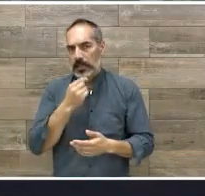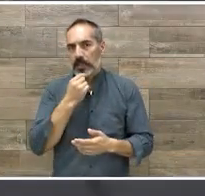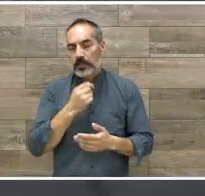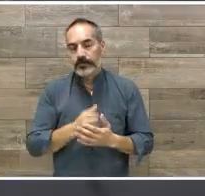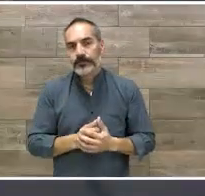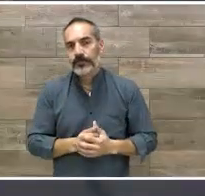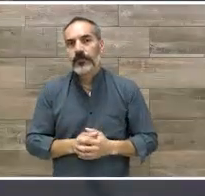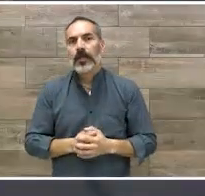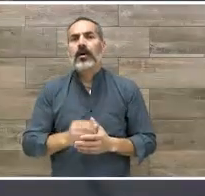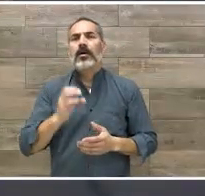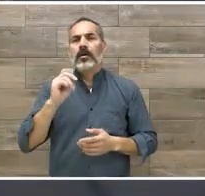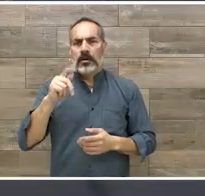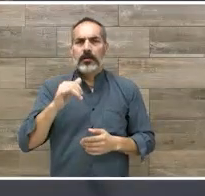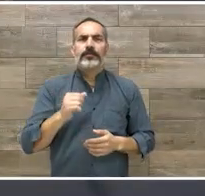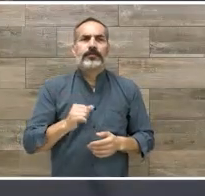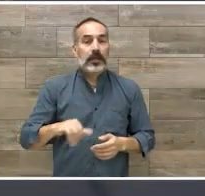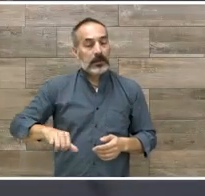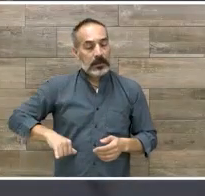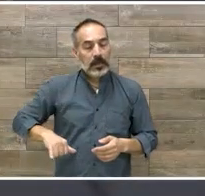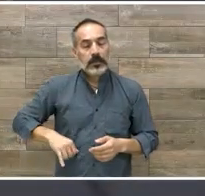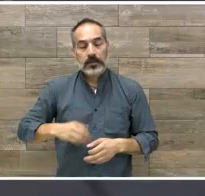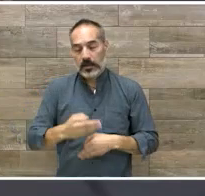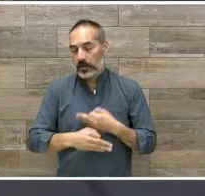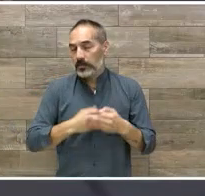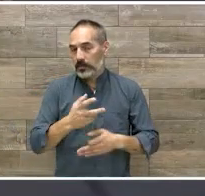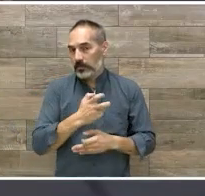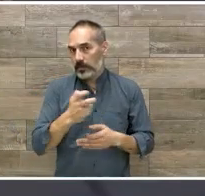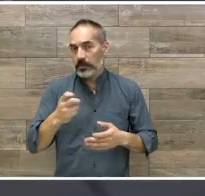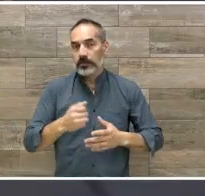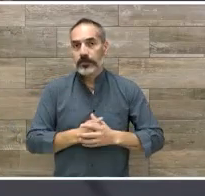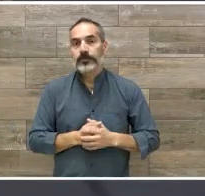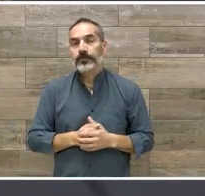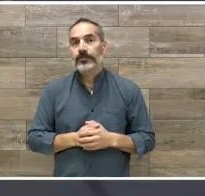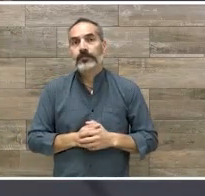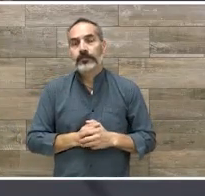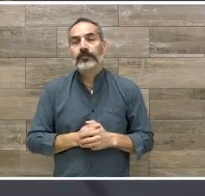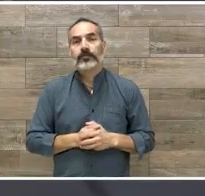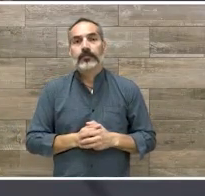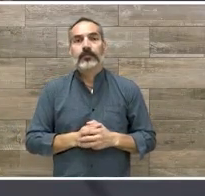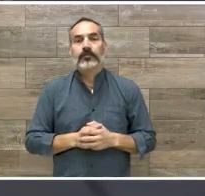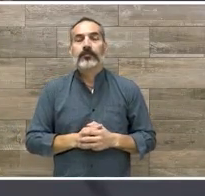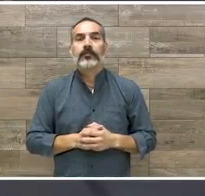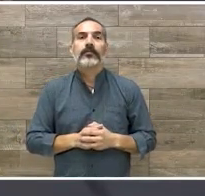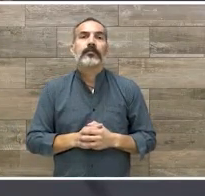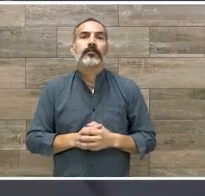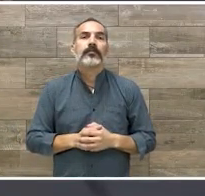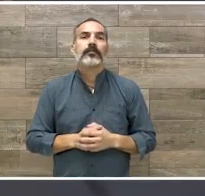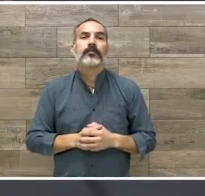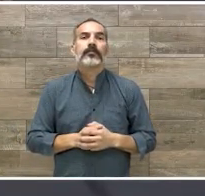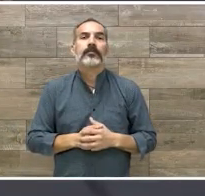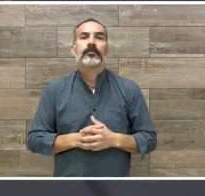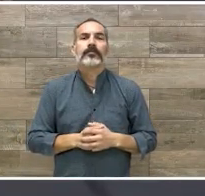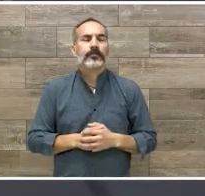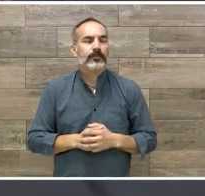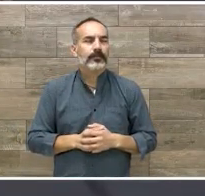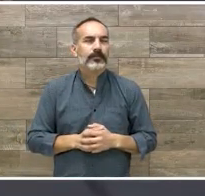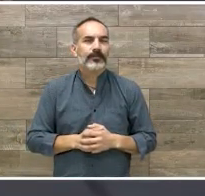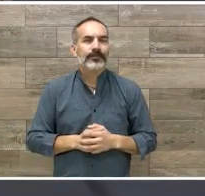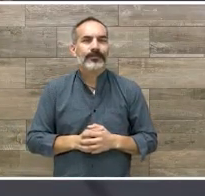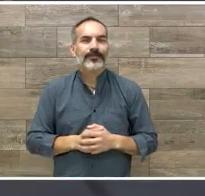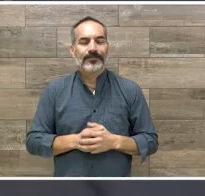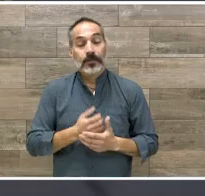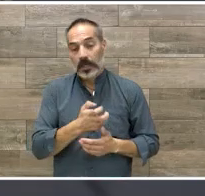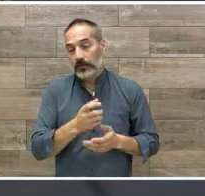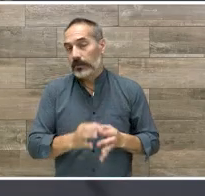que es muy interesante esta parte y pues un elemento muy muy importante